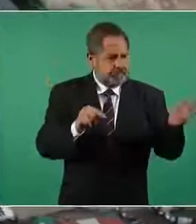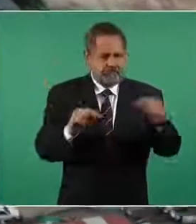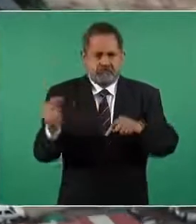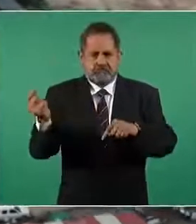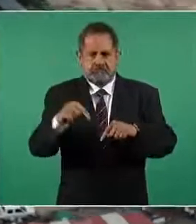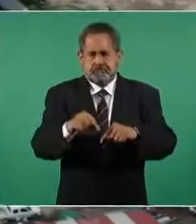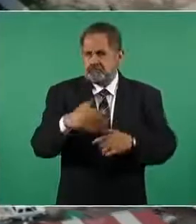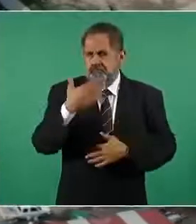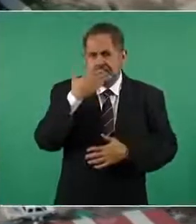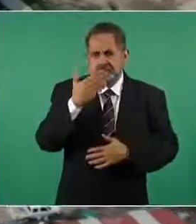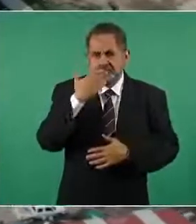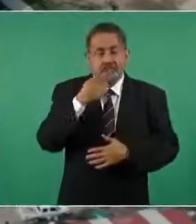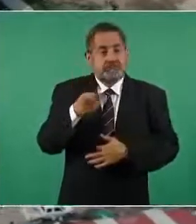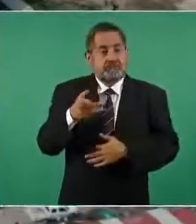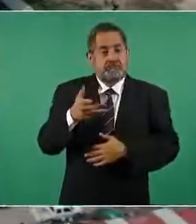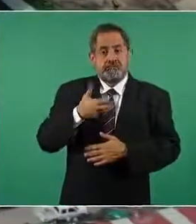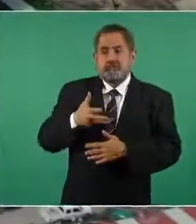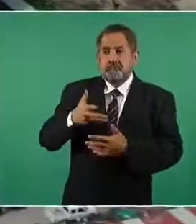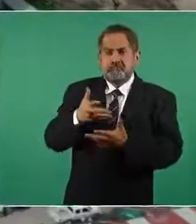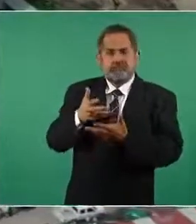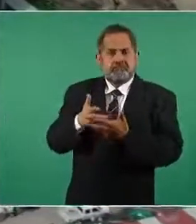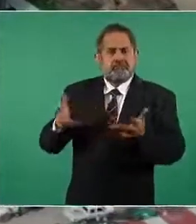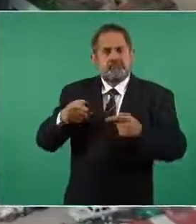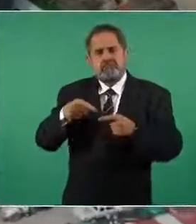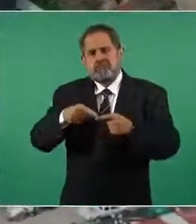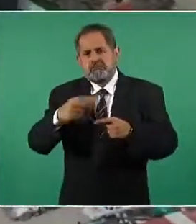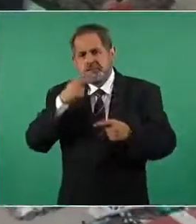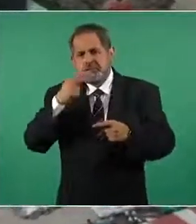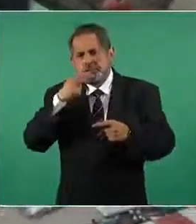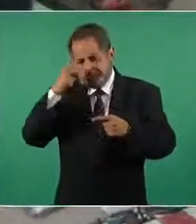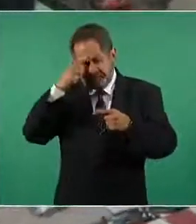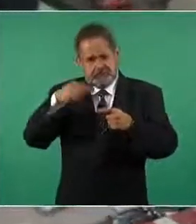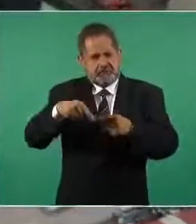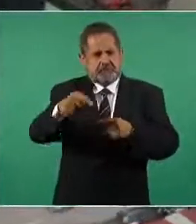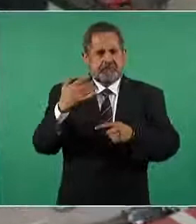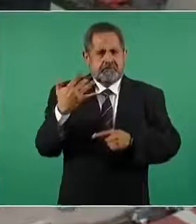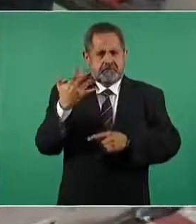crecimiento para un horizonte de 50 años o más